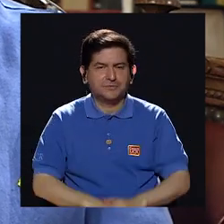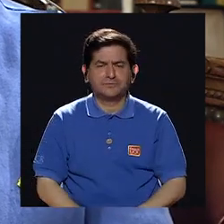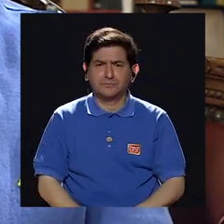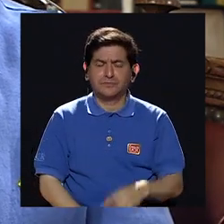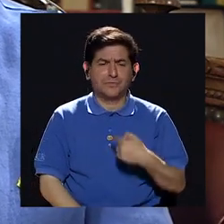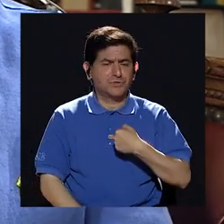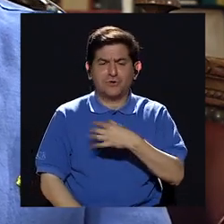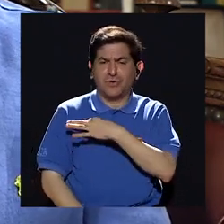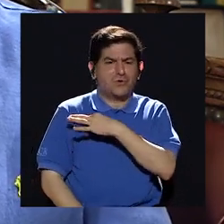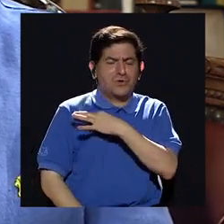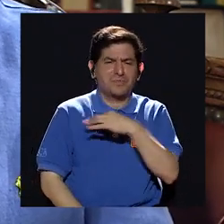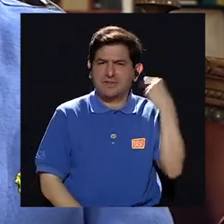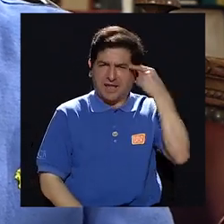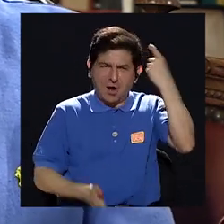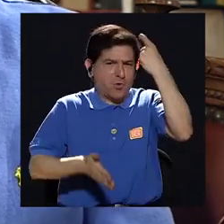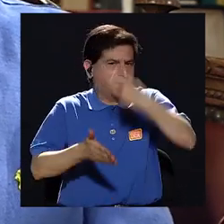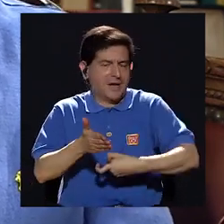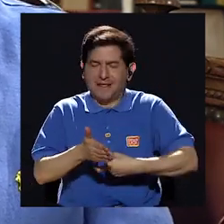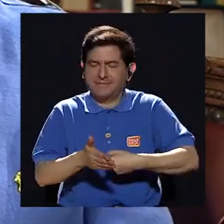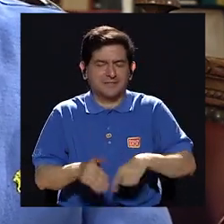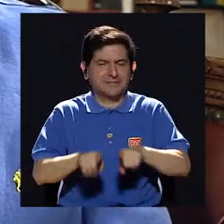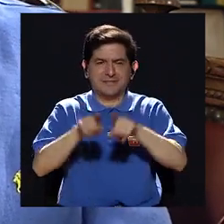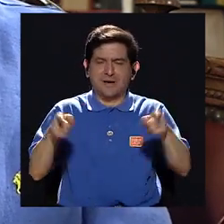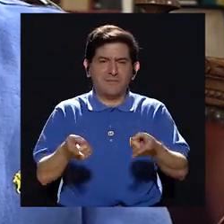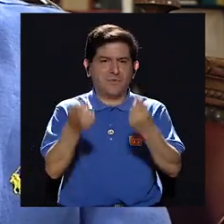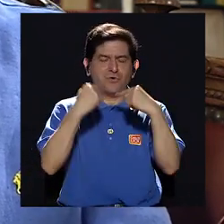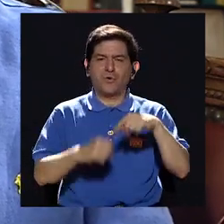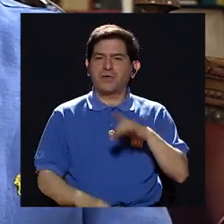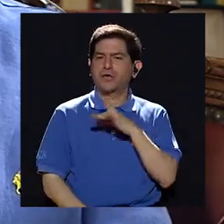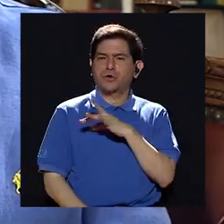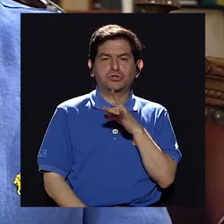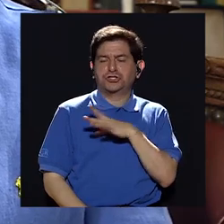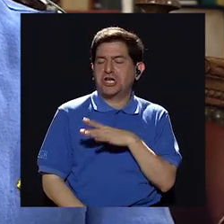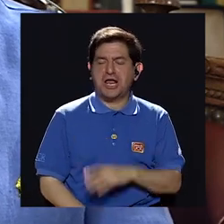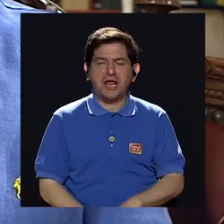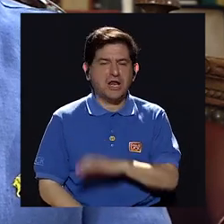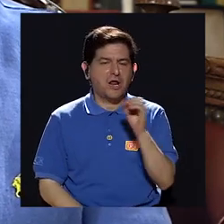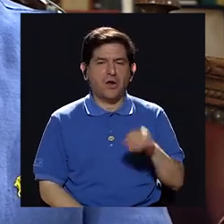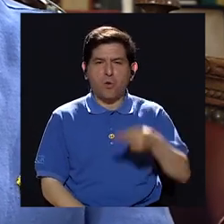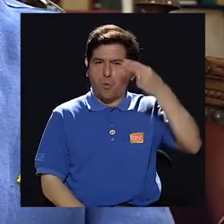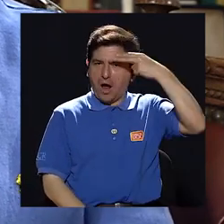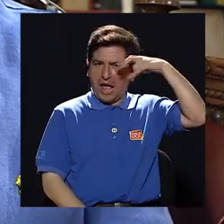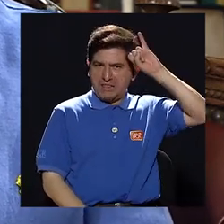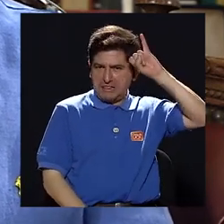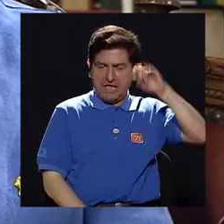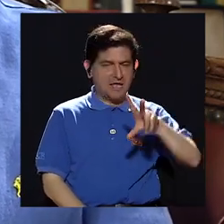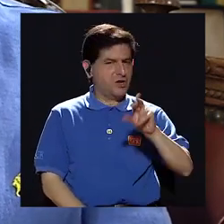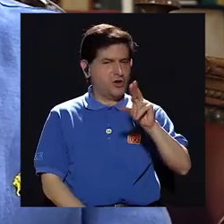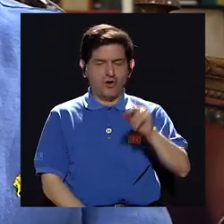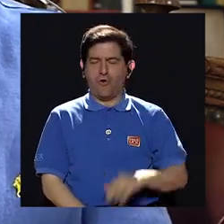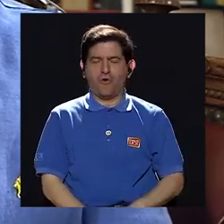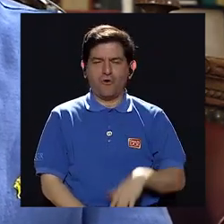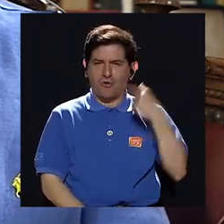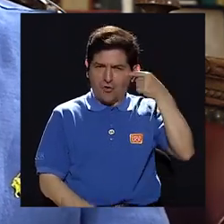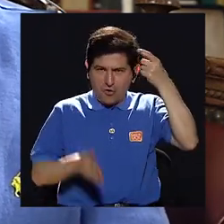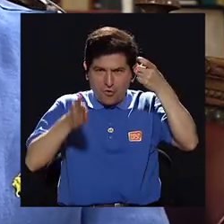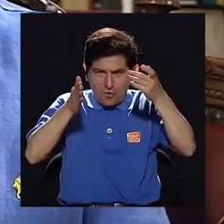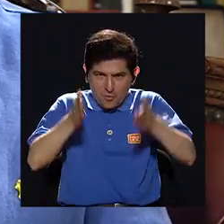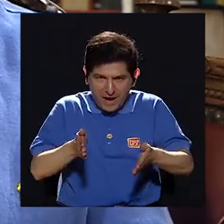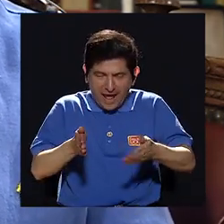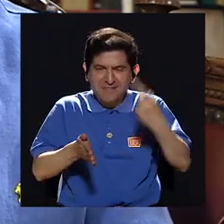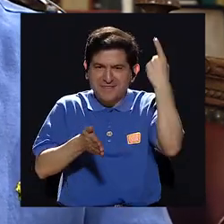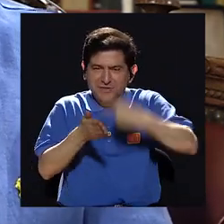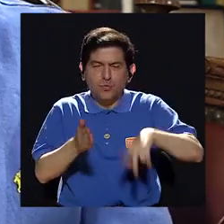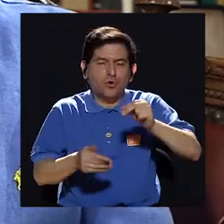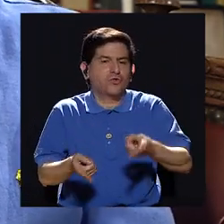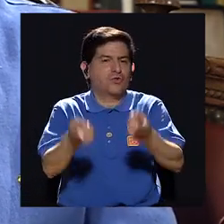porque no invité a los dictadores tampoco vino Chile tampoco vino Haití no no vinieron los dictadores trajimos